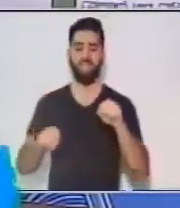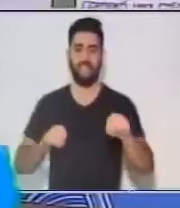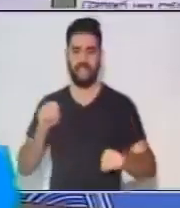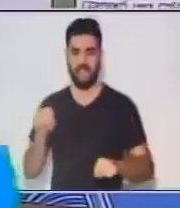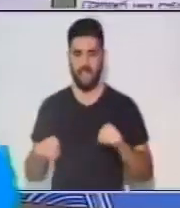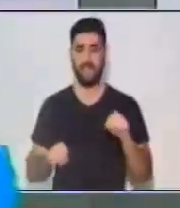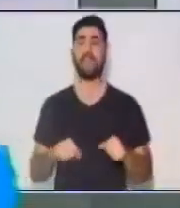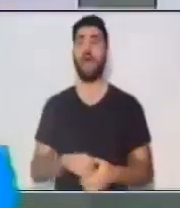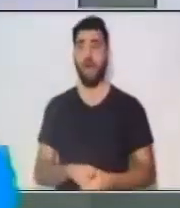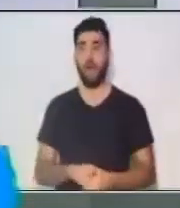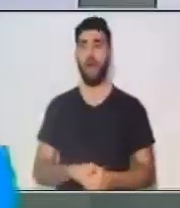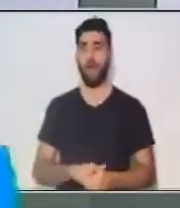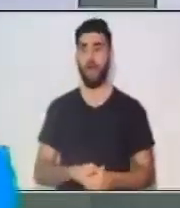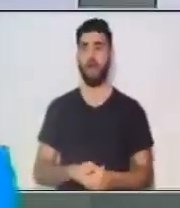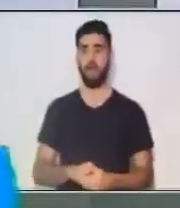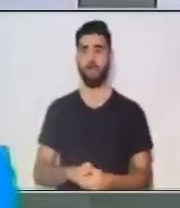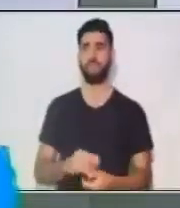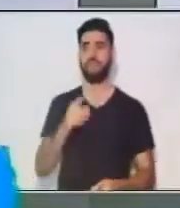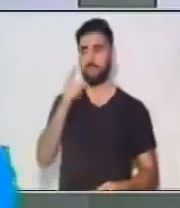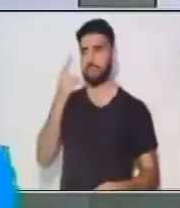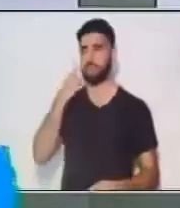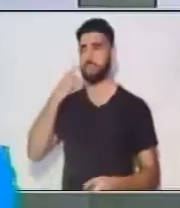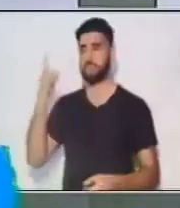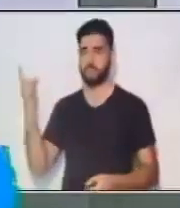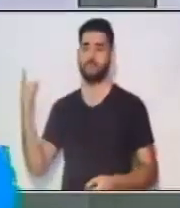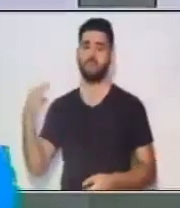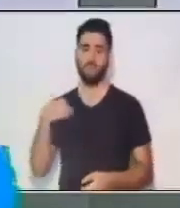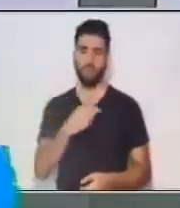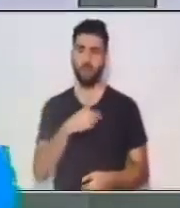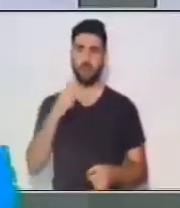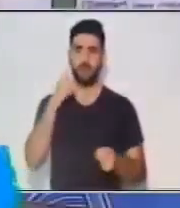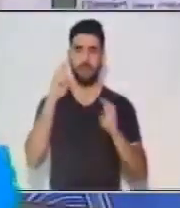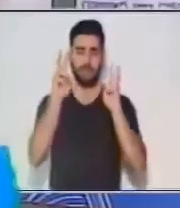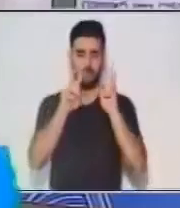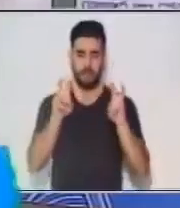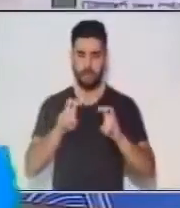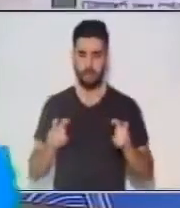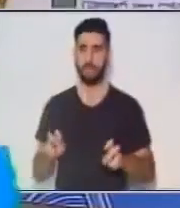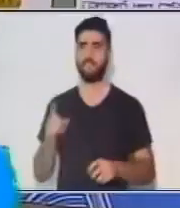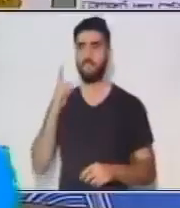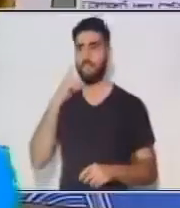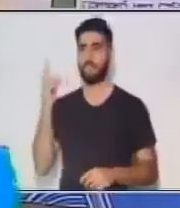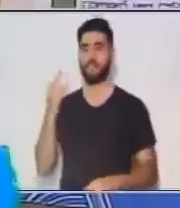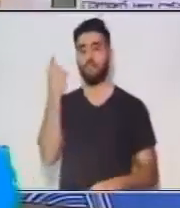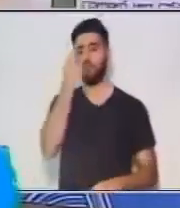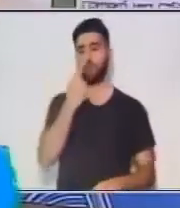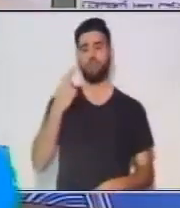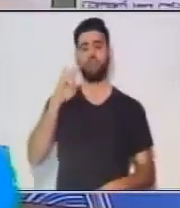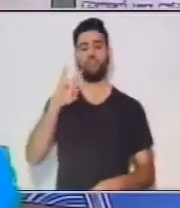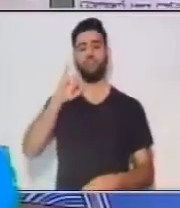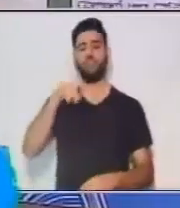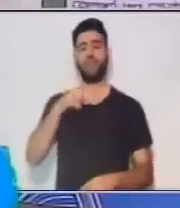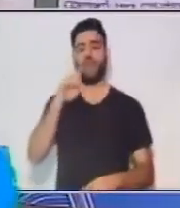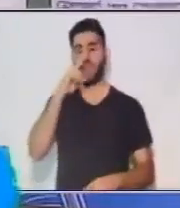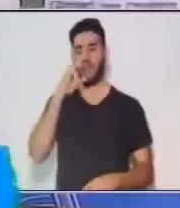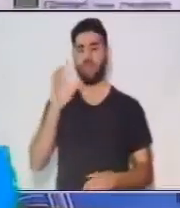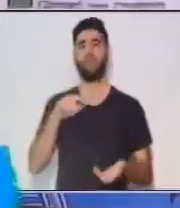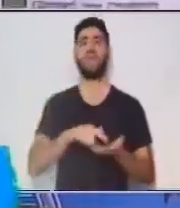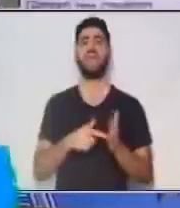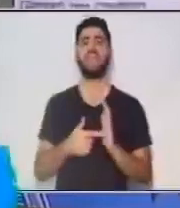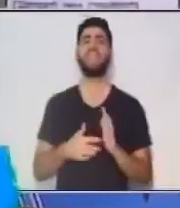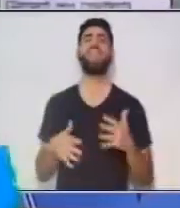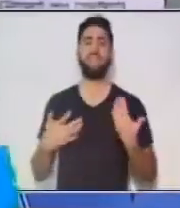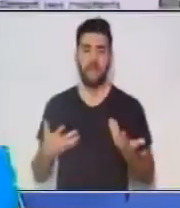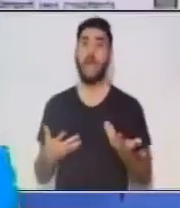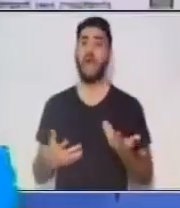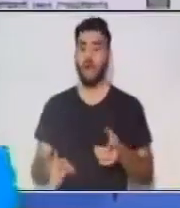Vamos a profundizar más en lo que es cada una de estas. Sujeto. Es la persona, animal o cosa, de